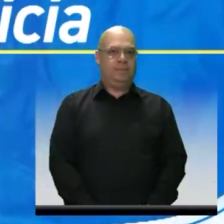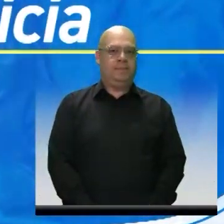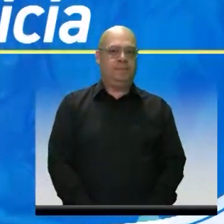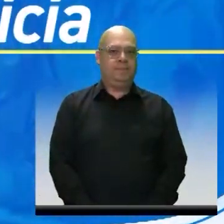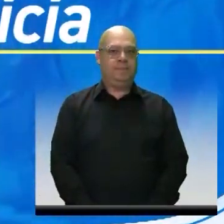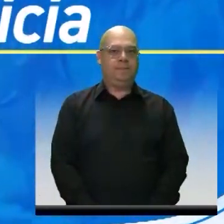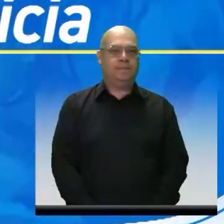Juntos,